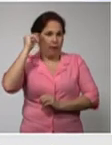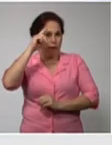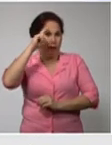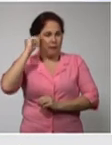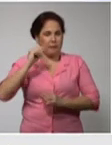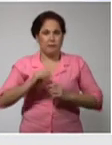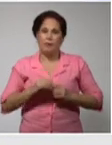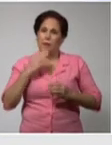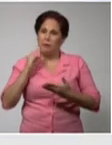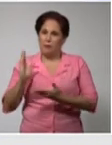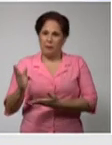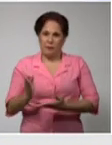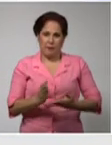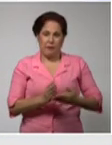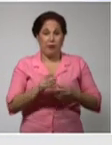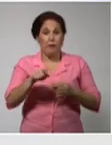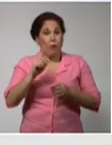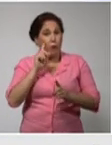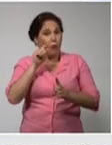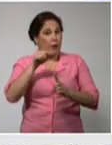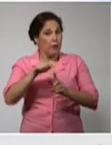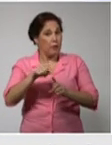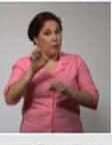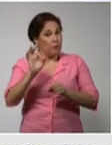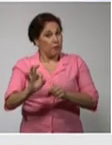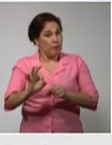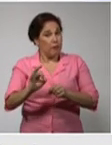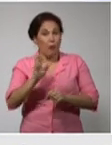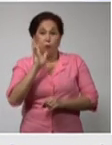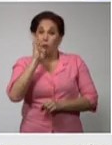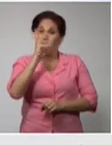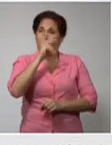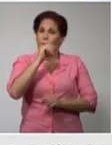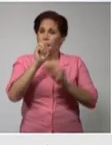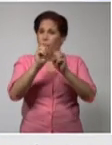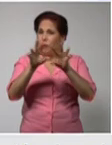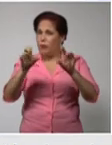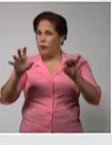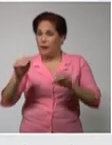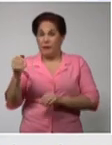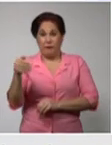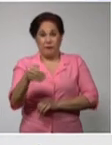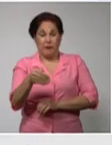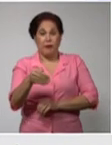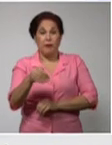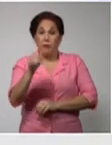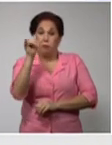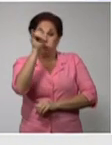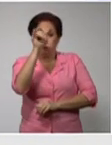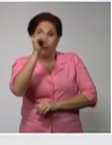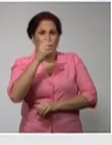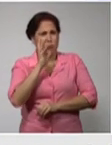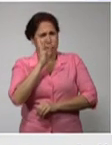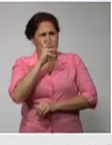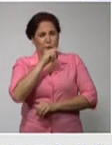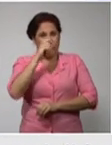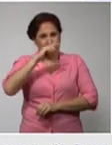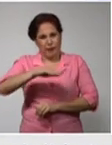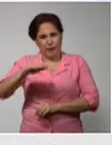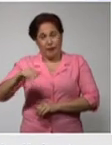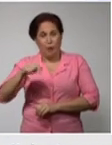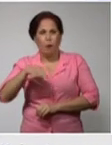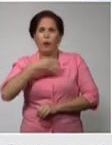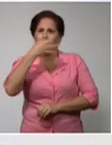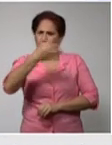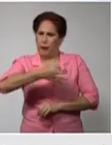bienvenida y a propósito de este bello spot que nos llega a través de esta transmisión contamos hoy una curiosidad que